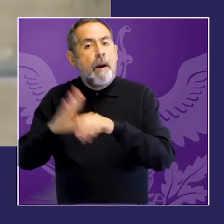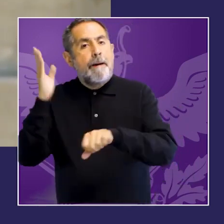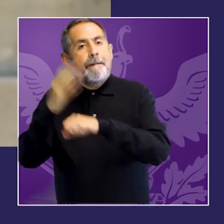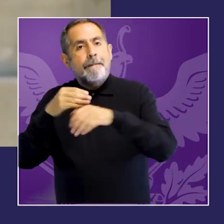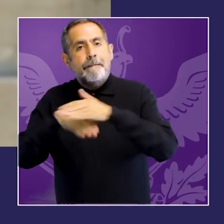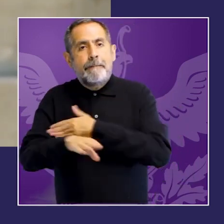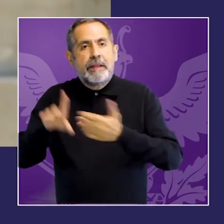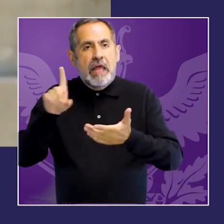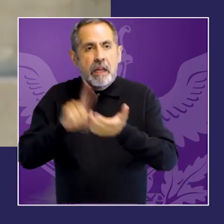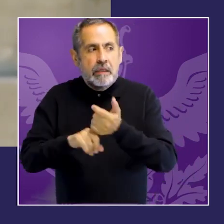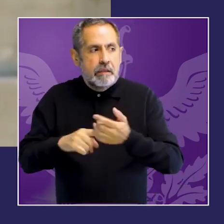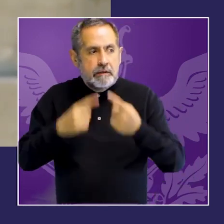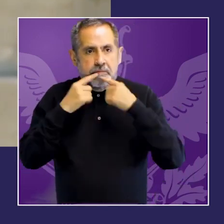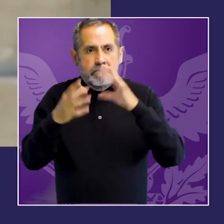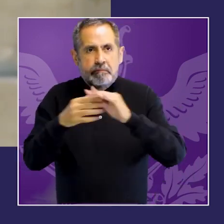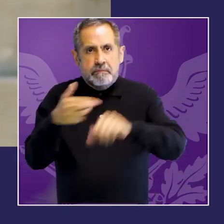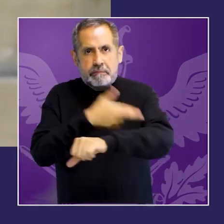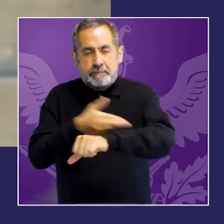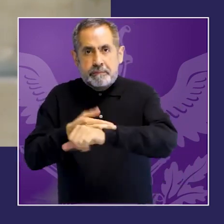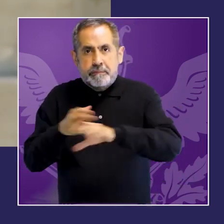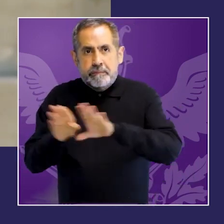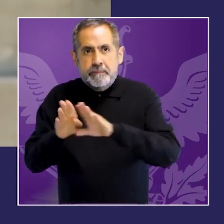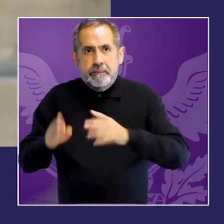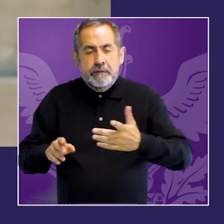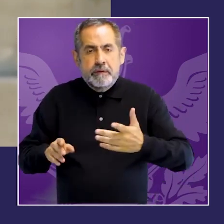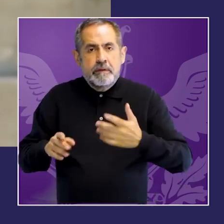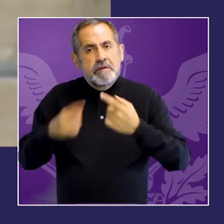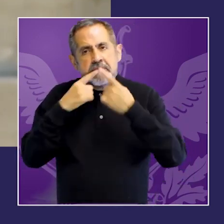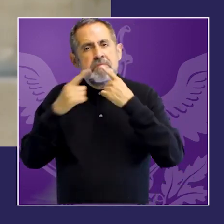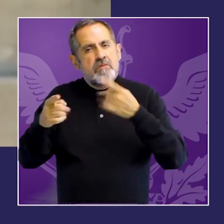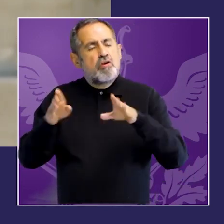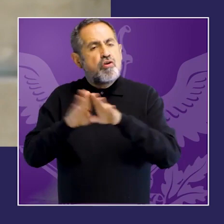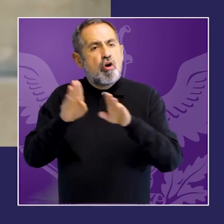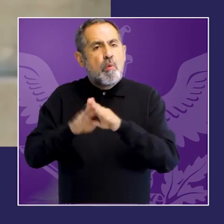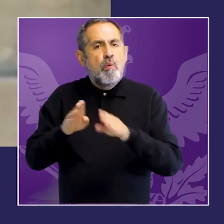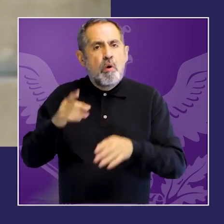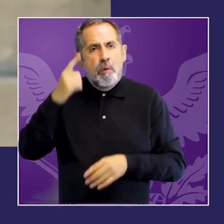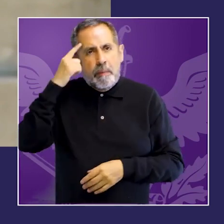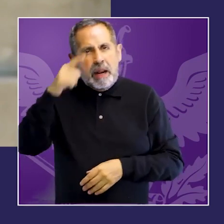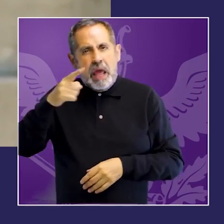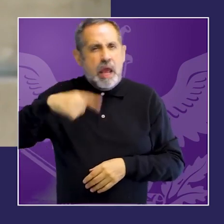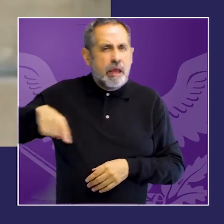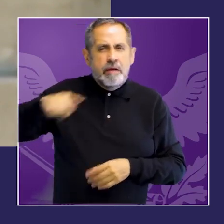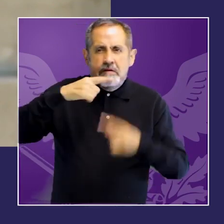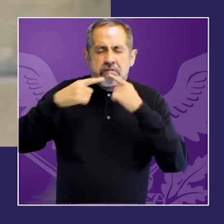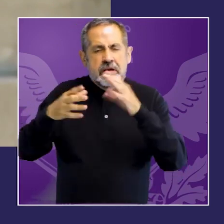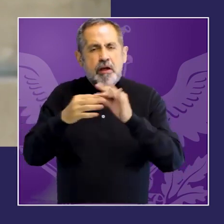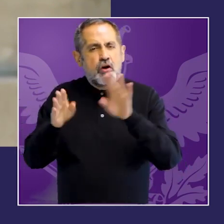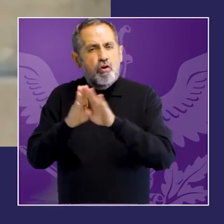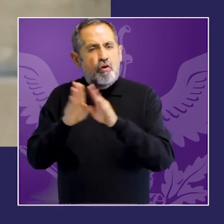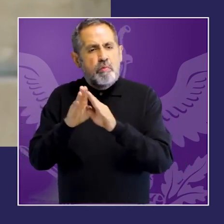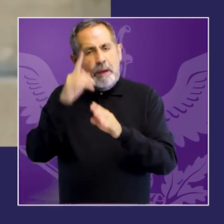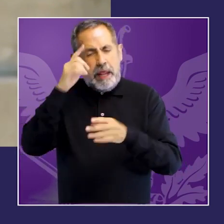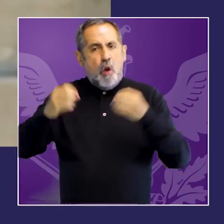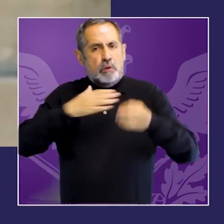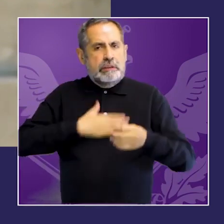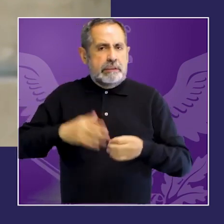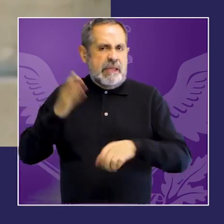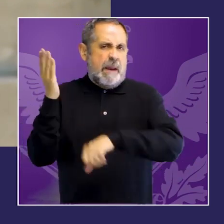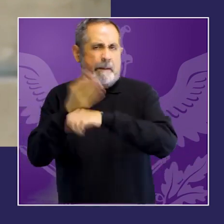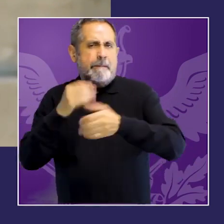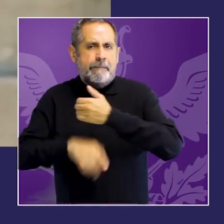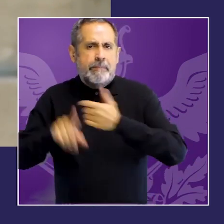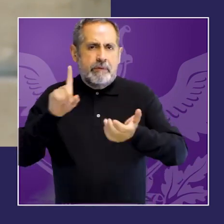también eso es motivo de debate en los tribunales y eso muestra la forma limitada en que la producción académica feminista